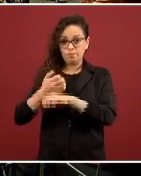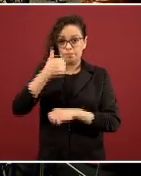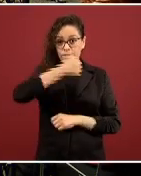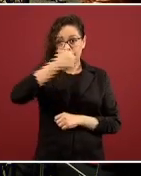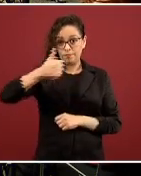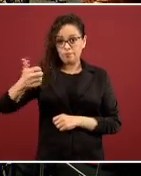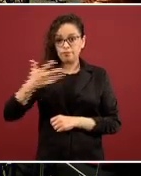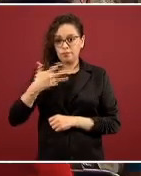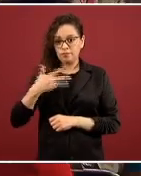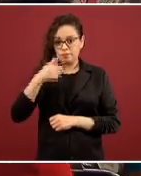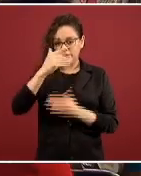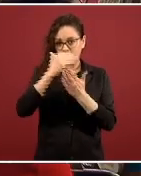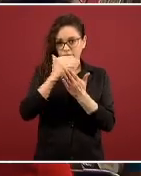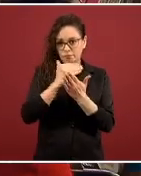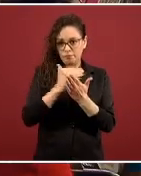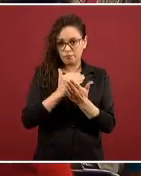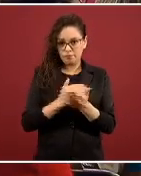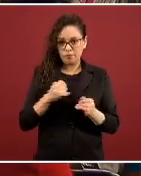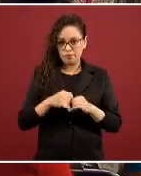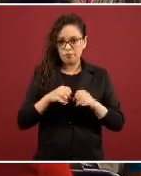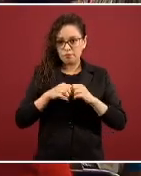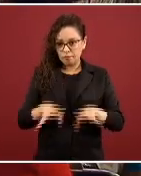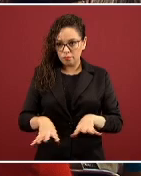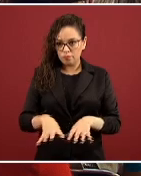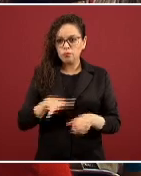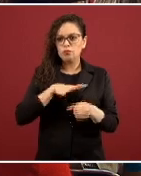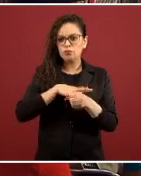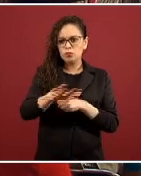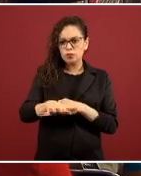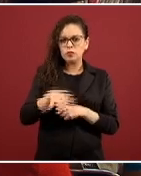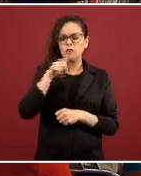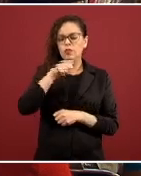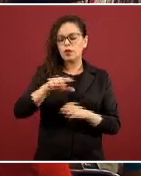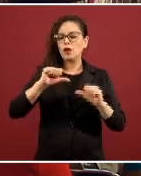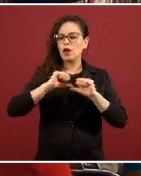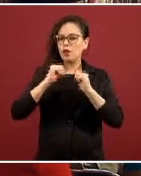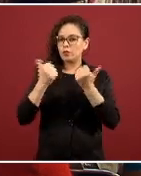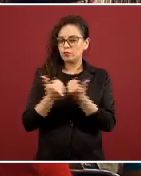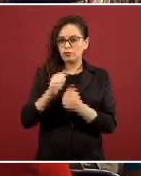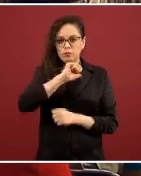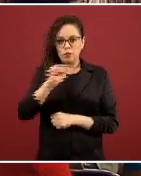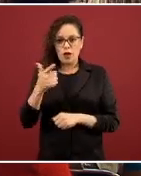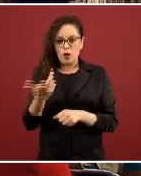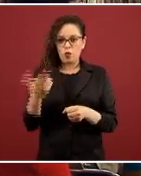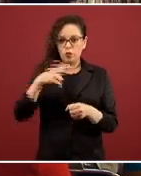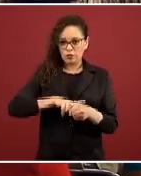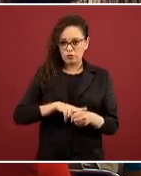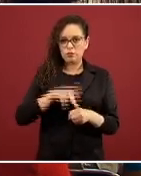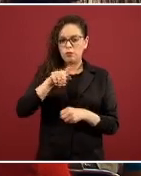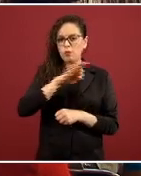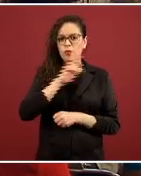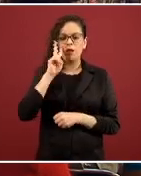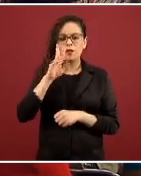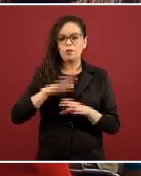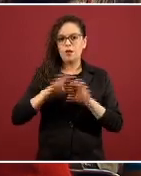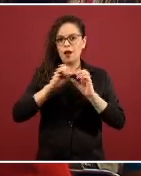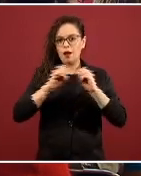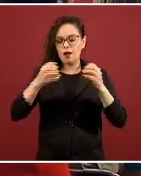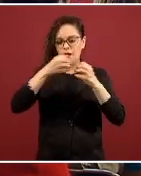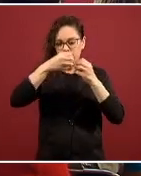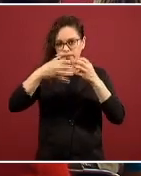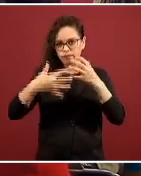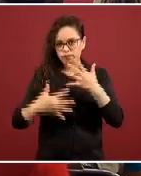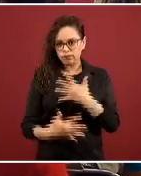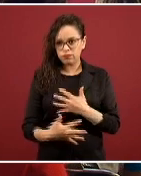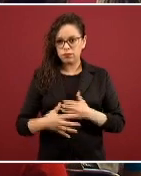de la asociación de hospitales. Aquí está desglosado por esta identidad